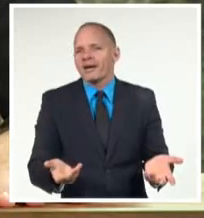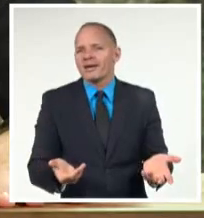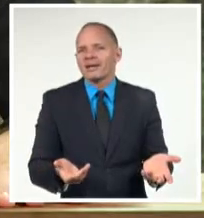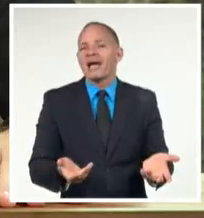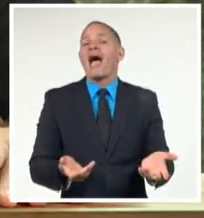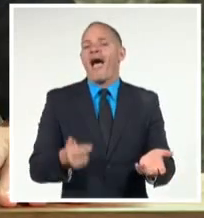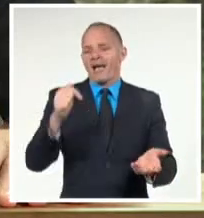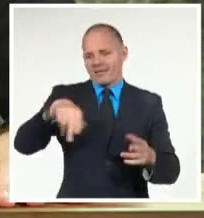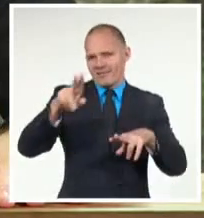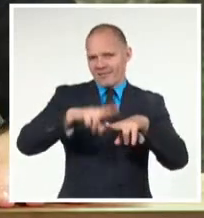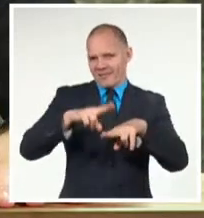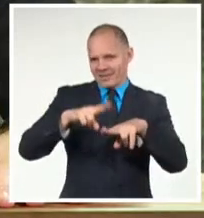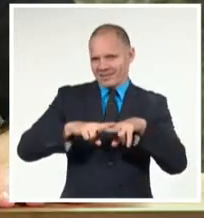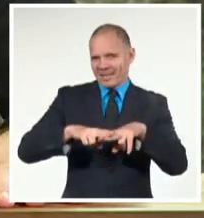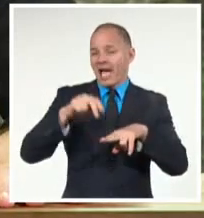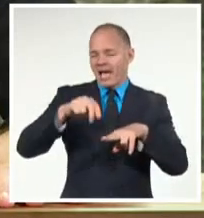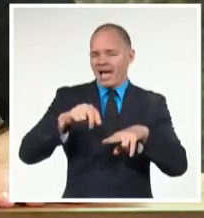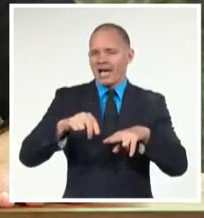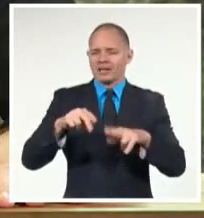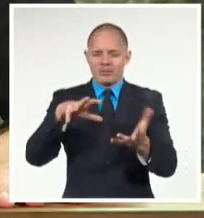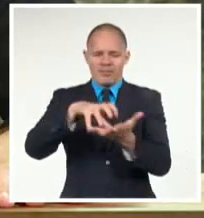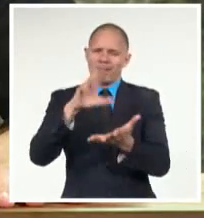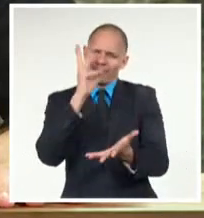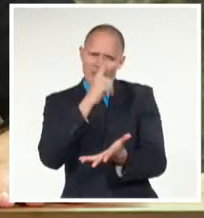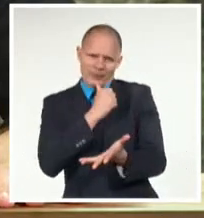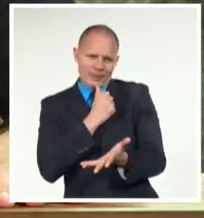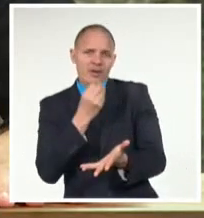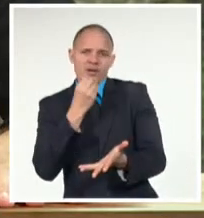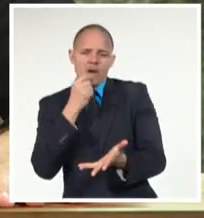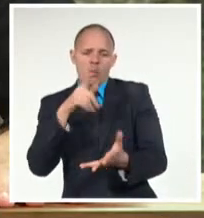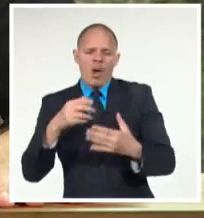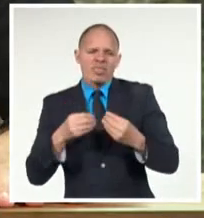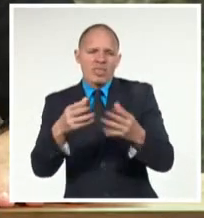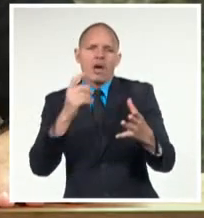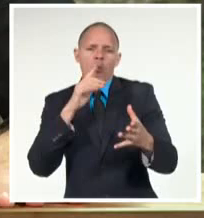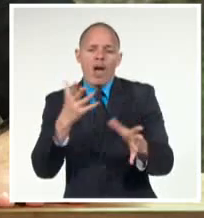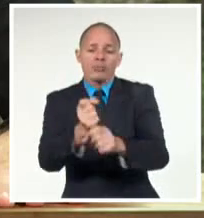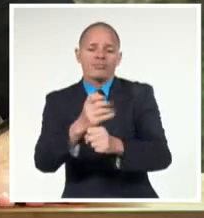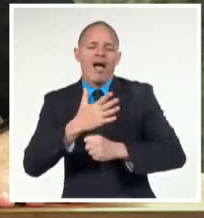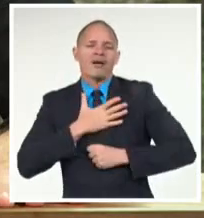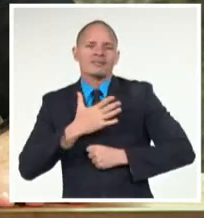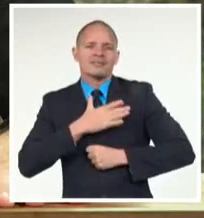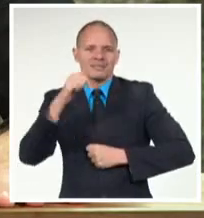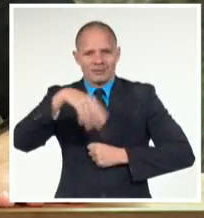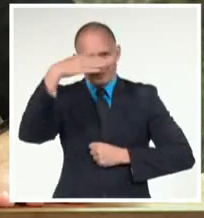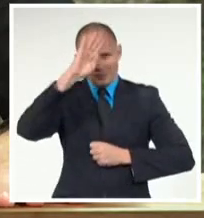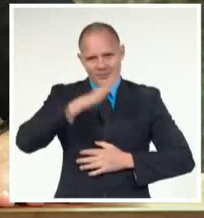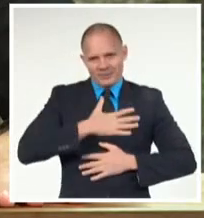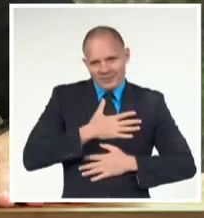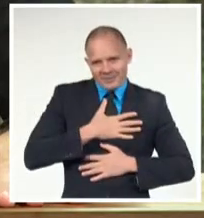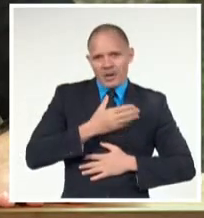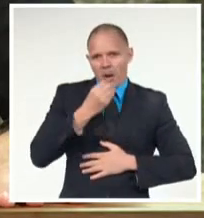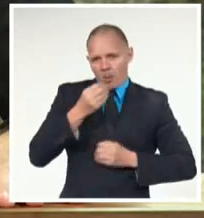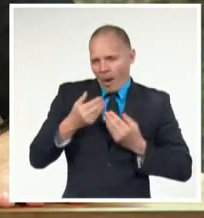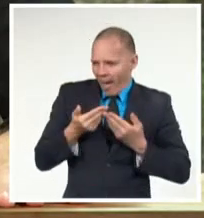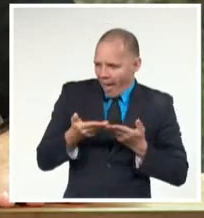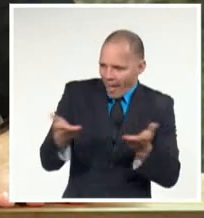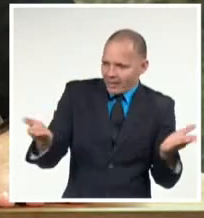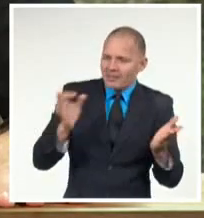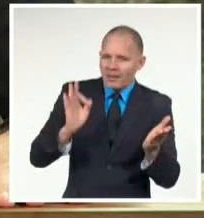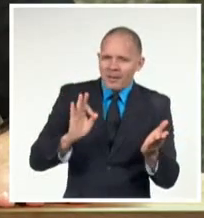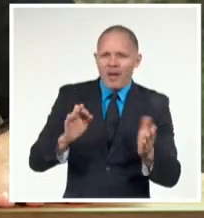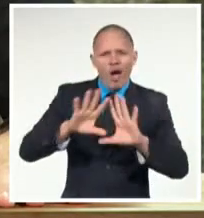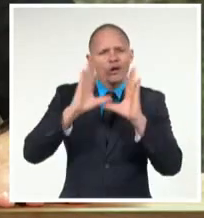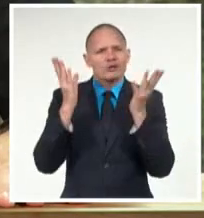a La Habana, ciudad maravilla, y estará dedicada al patrimonio cultural de la mayor de las Antillas, atendiendo a su trascendencia